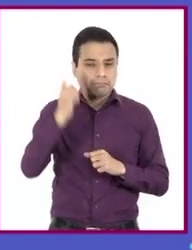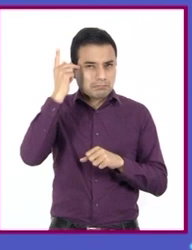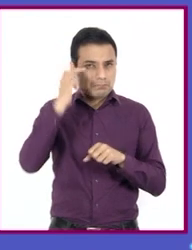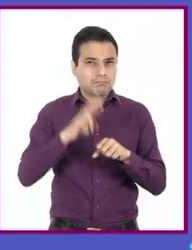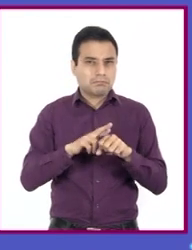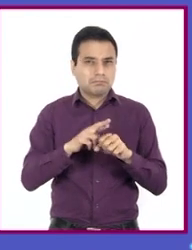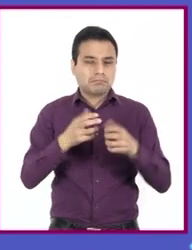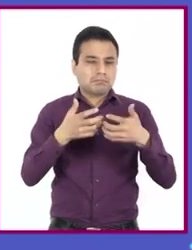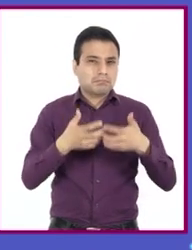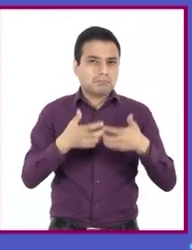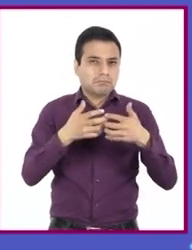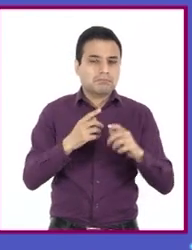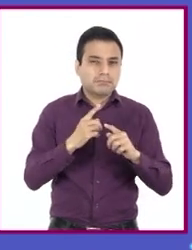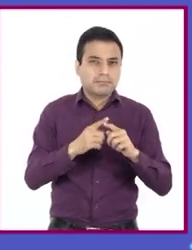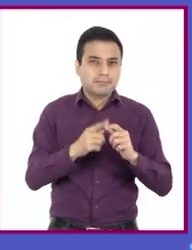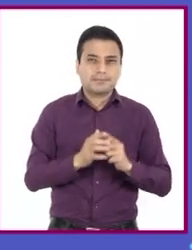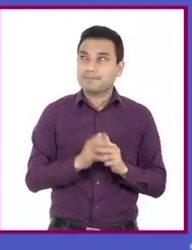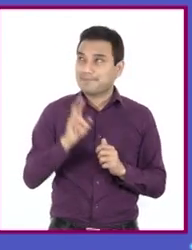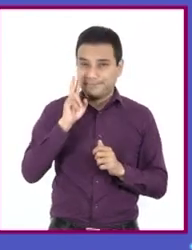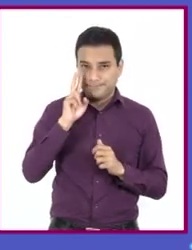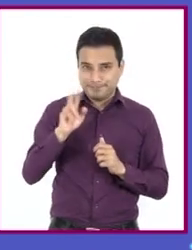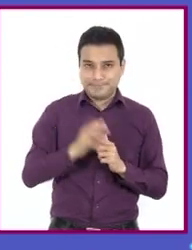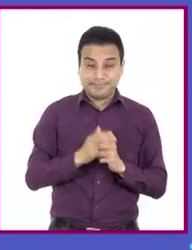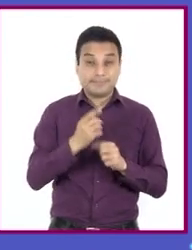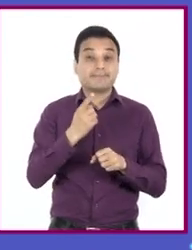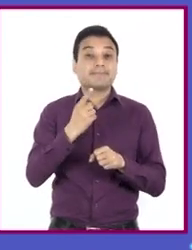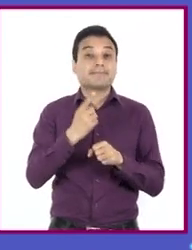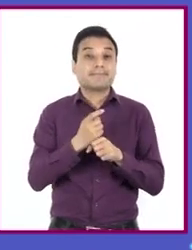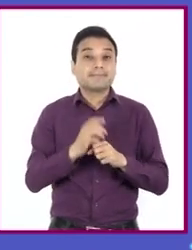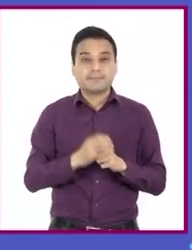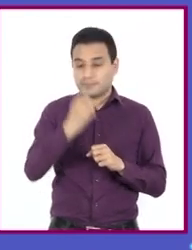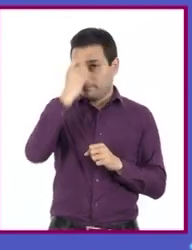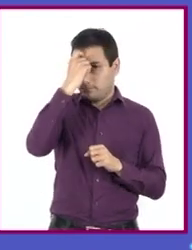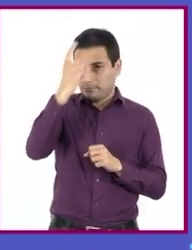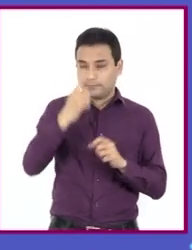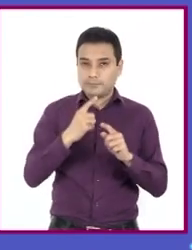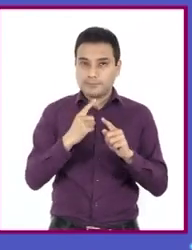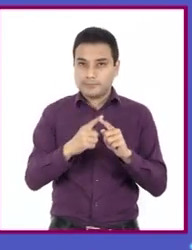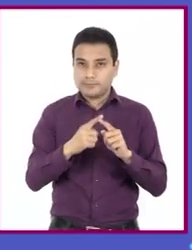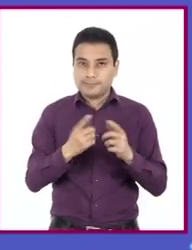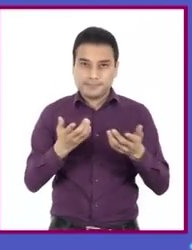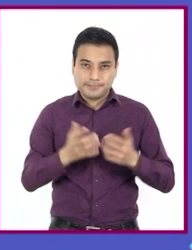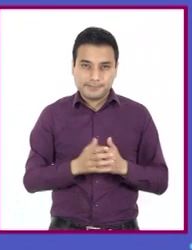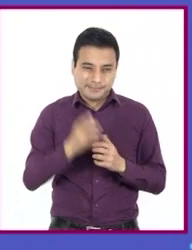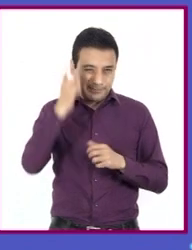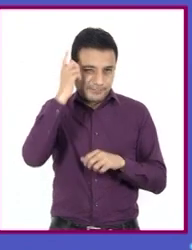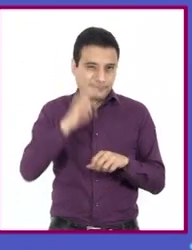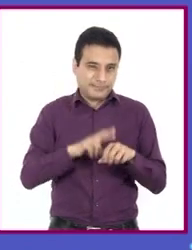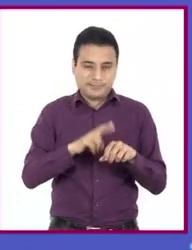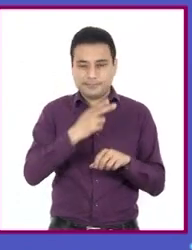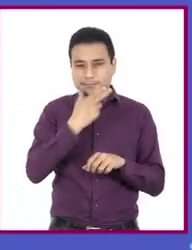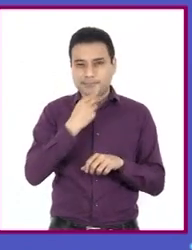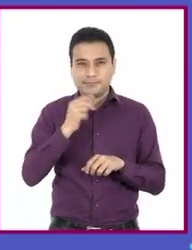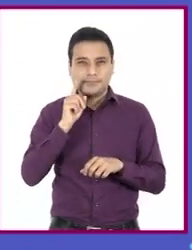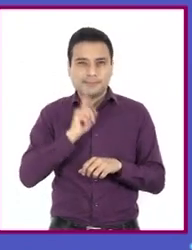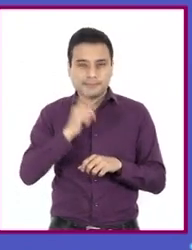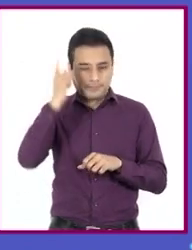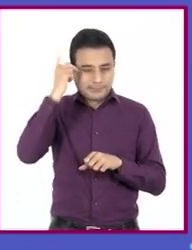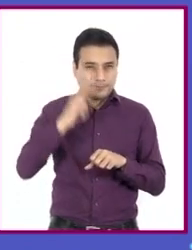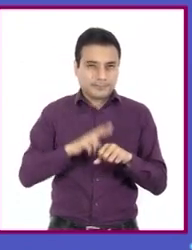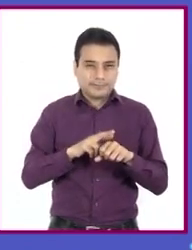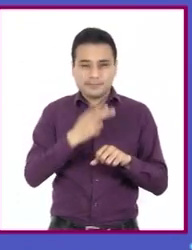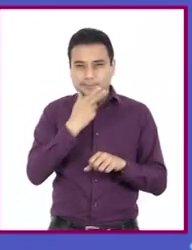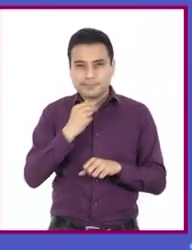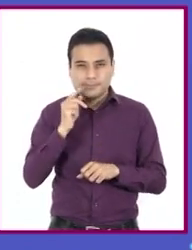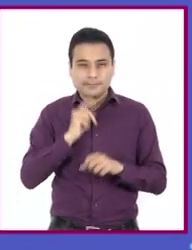Como pueden observar, primero se indica el autor, en este caso la o el director y productor, seguido